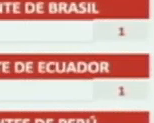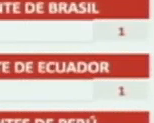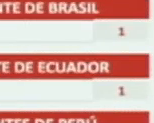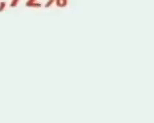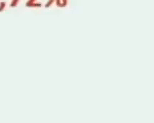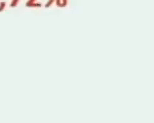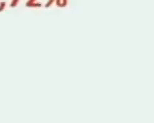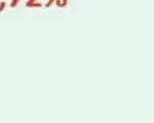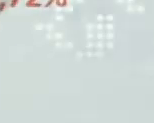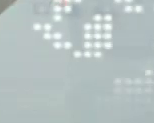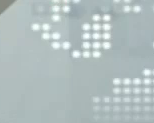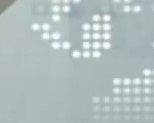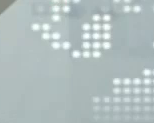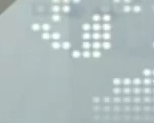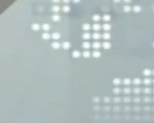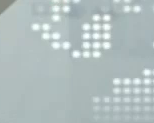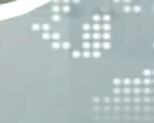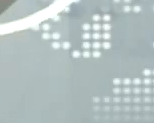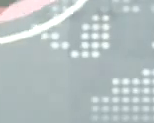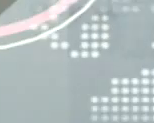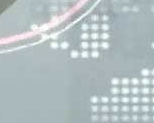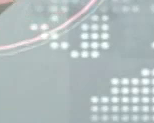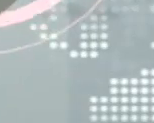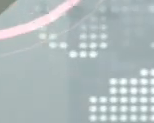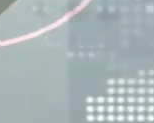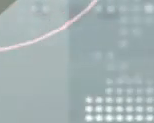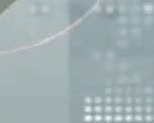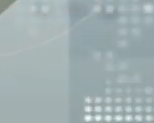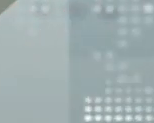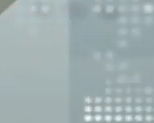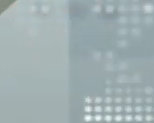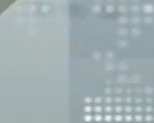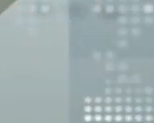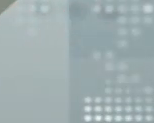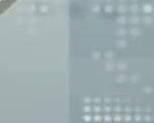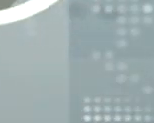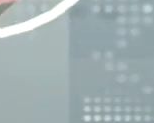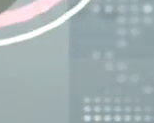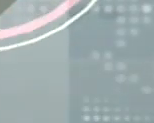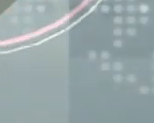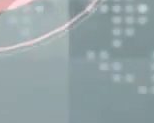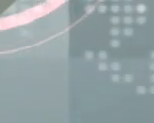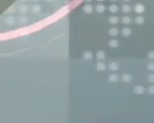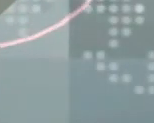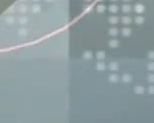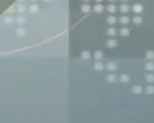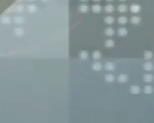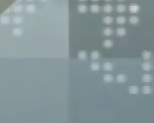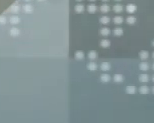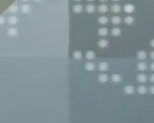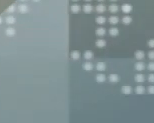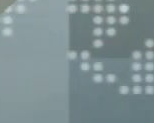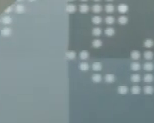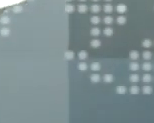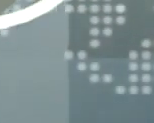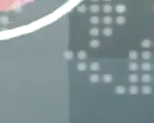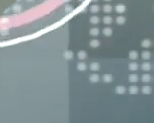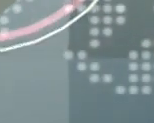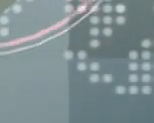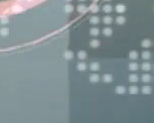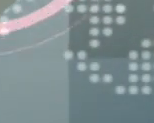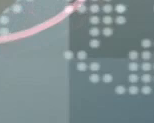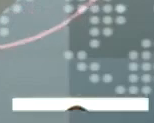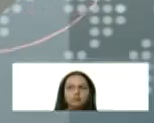infección en el sexo masculino, 2.994 de sexo masculino, 2.303 de sexo